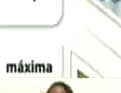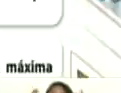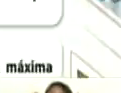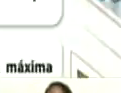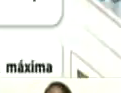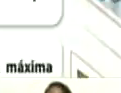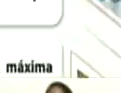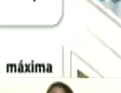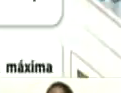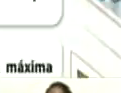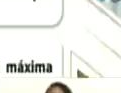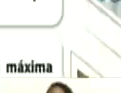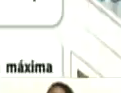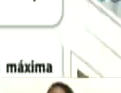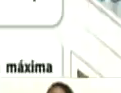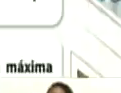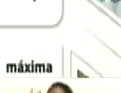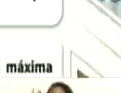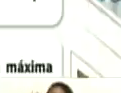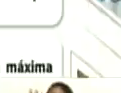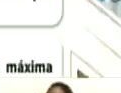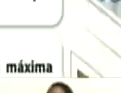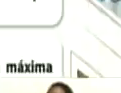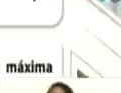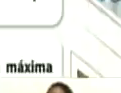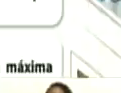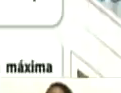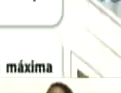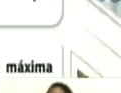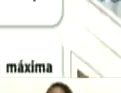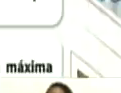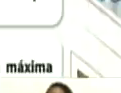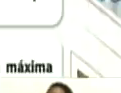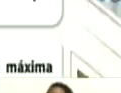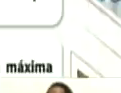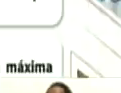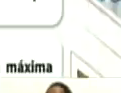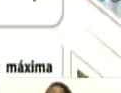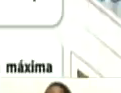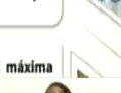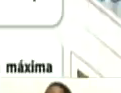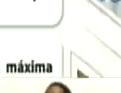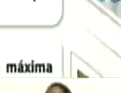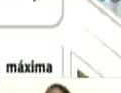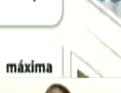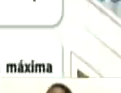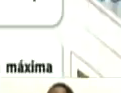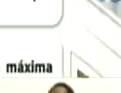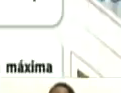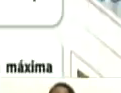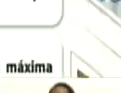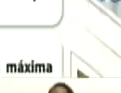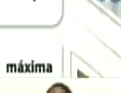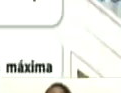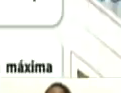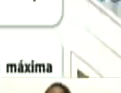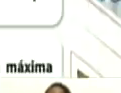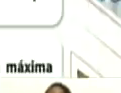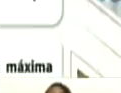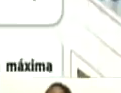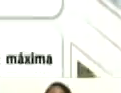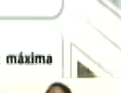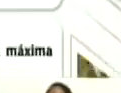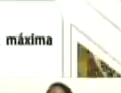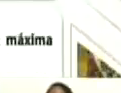es la quinta línea que agregamos, necesaria, una propuesta surgida desde las bases y en esta